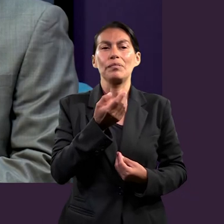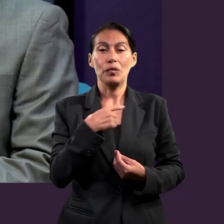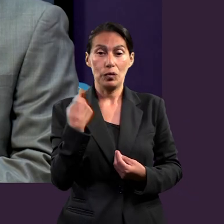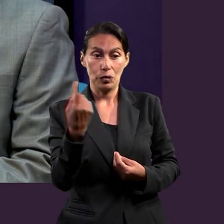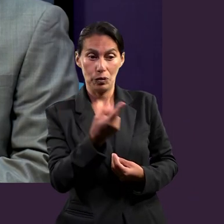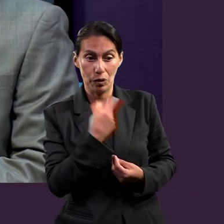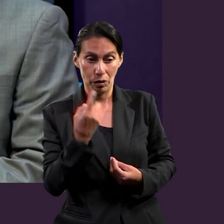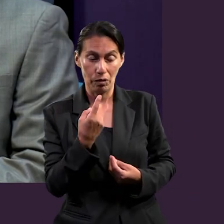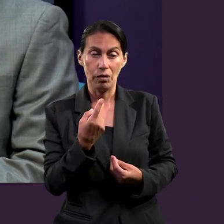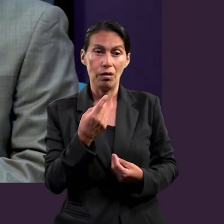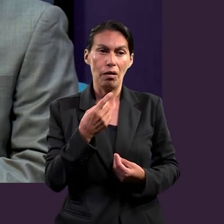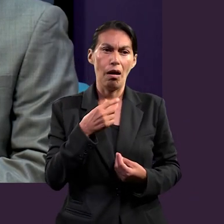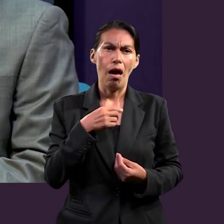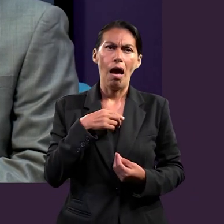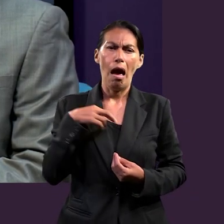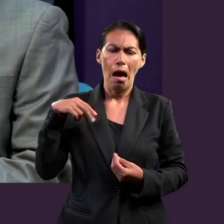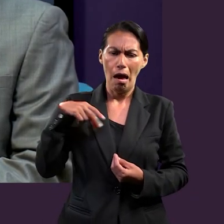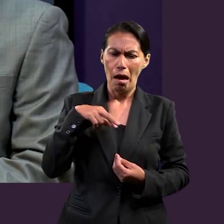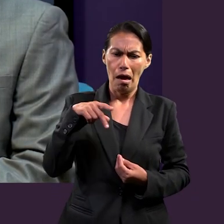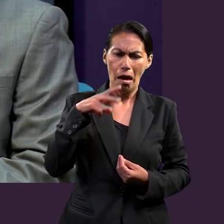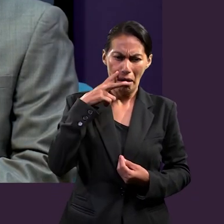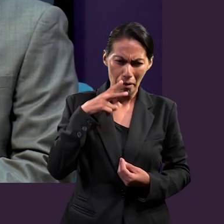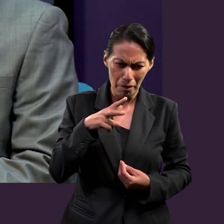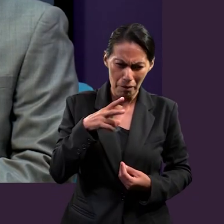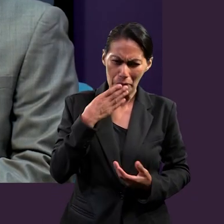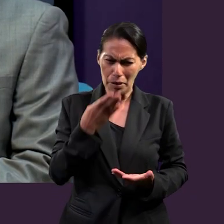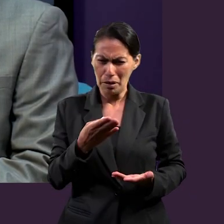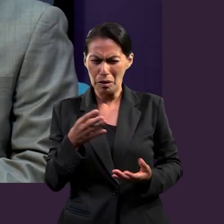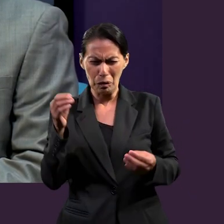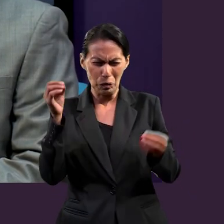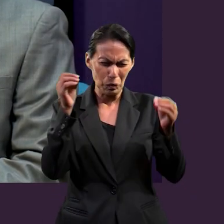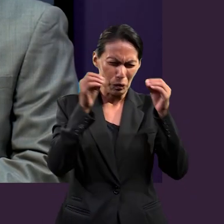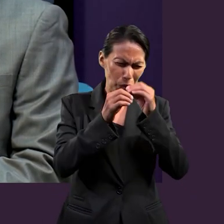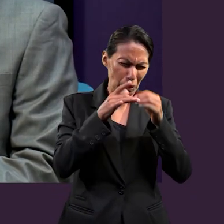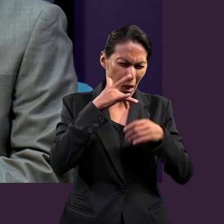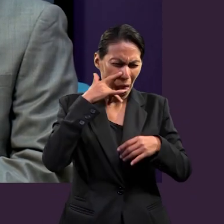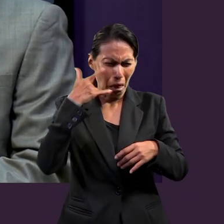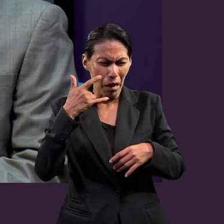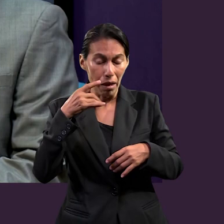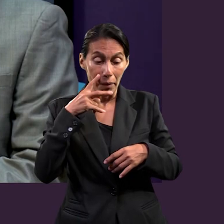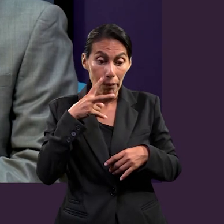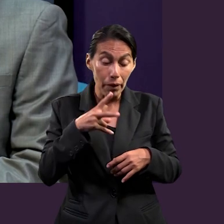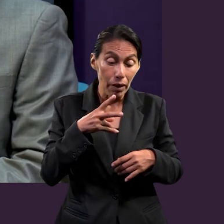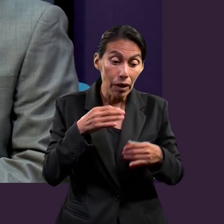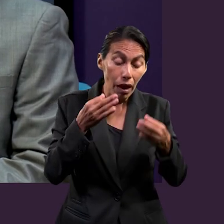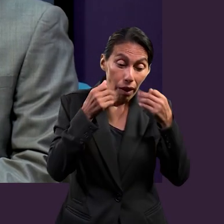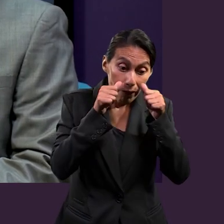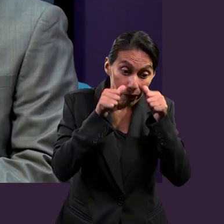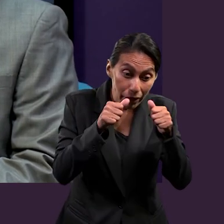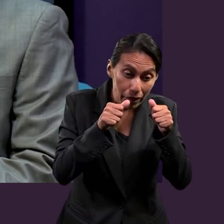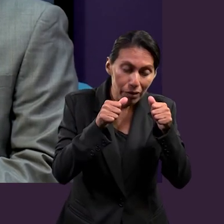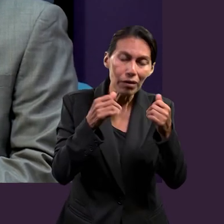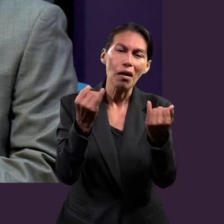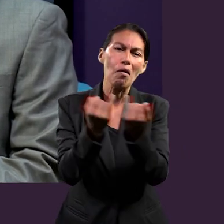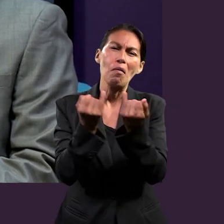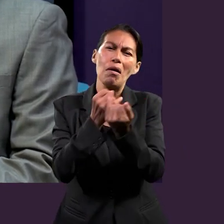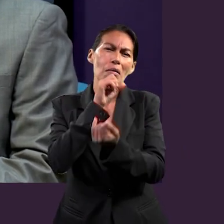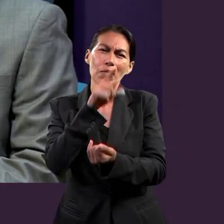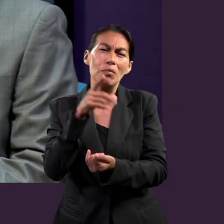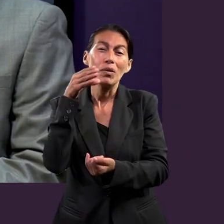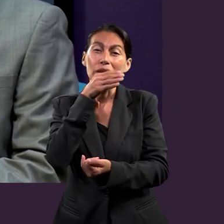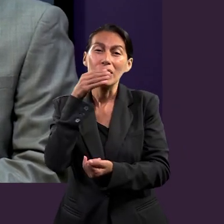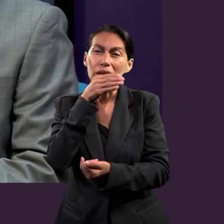dice, Así como debes mirar bien por dónde caminas cuando vas por un camino irregular u oscuro, los creyentes deben mirar con cuidado al